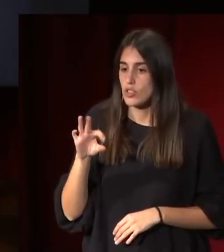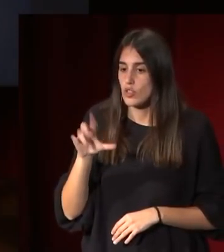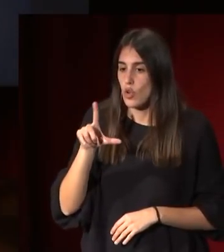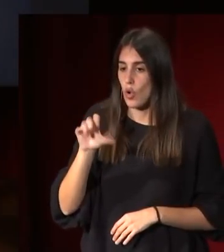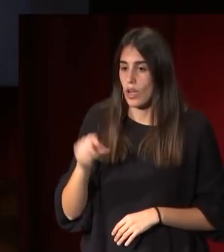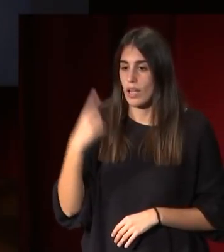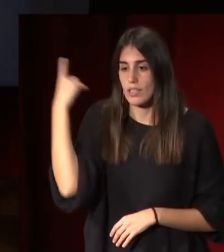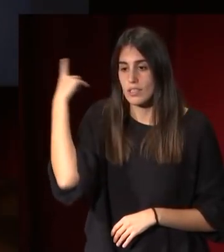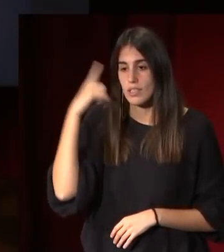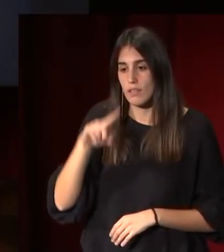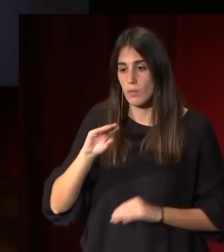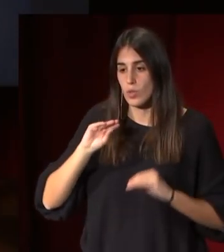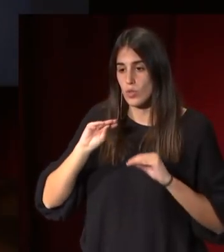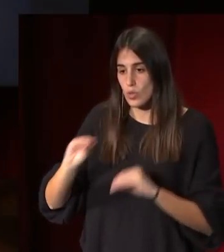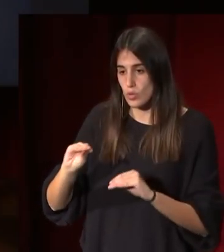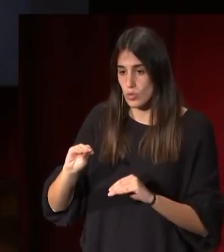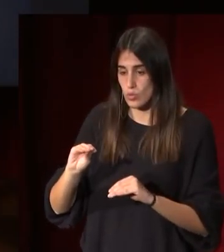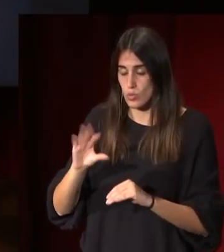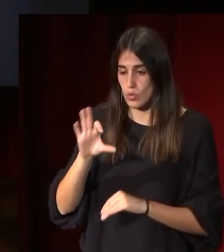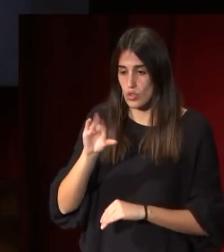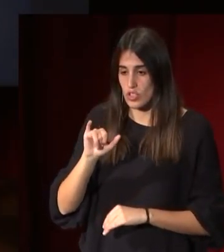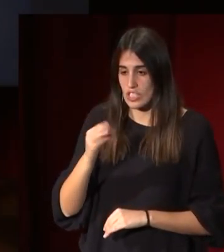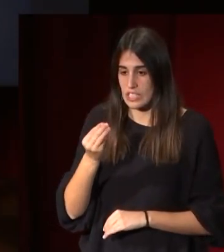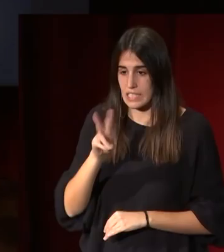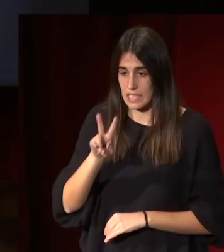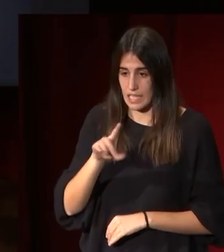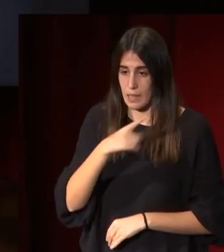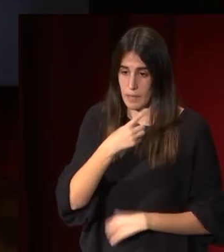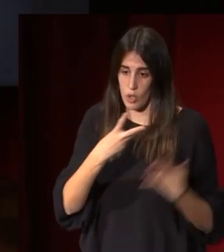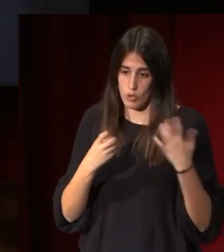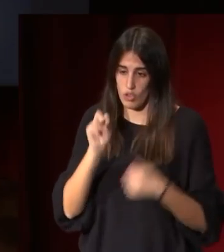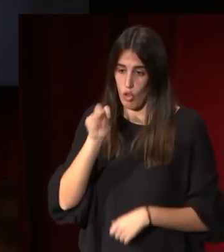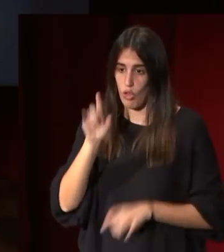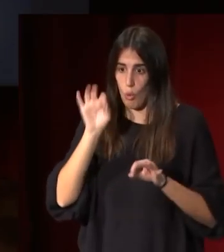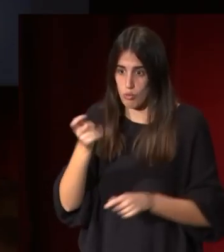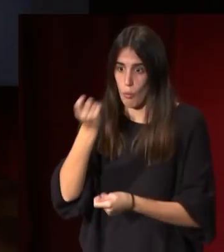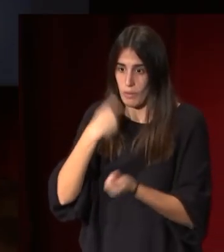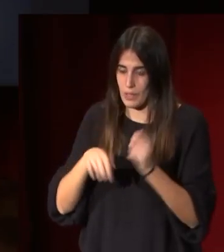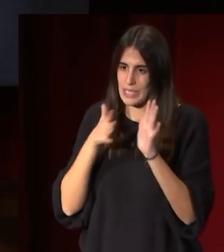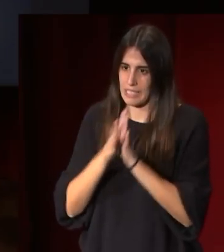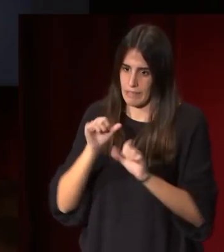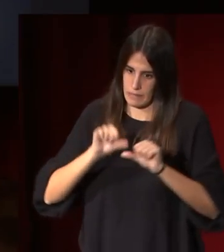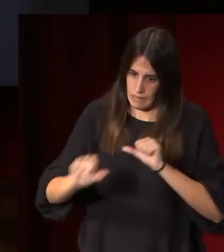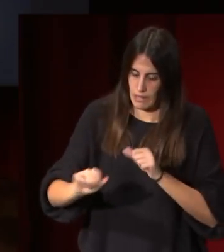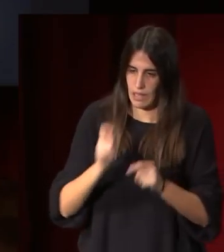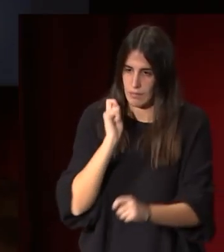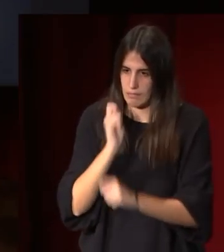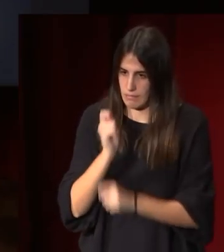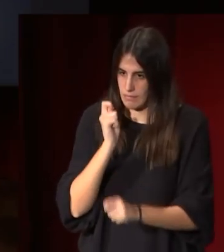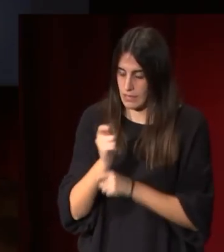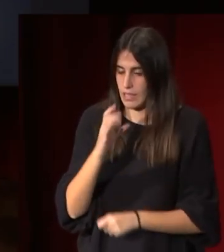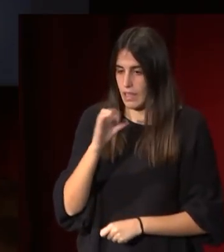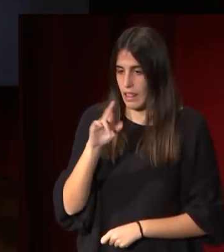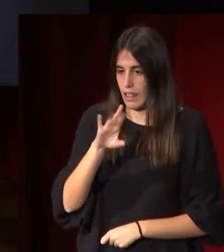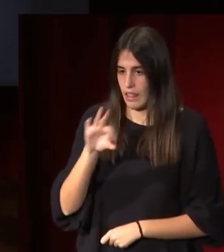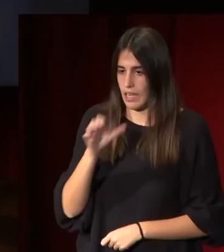versión de Sique en 1812 y por eso talla otra versión que titula Ceres que es la que hoy